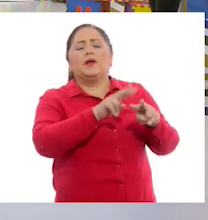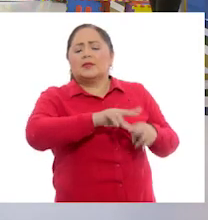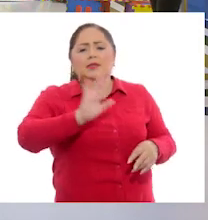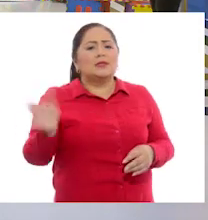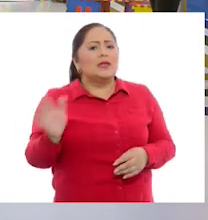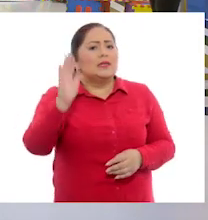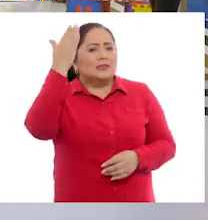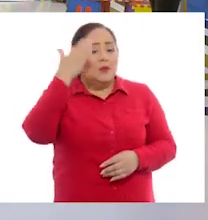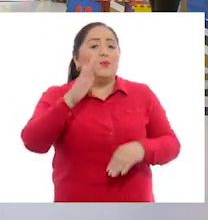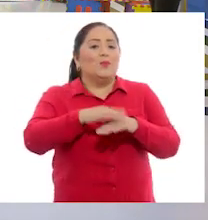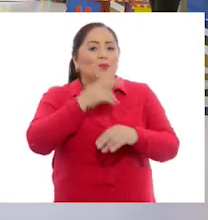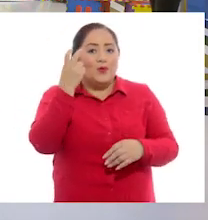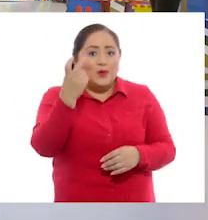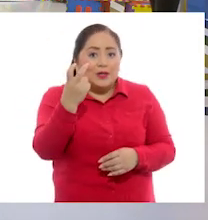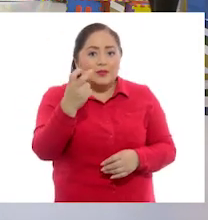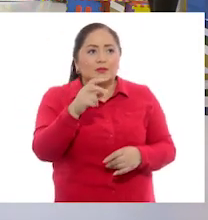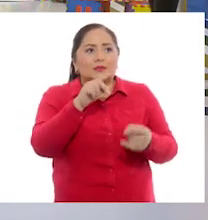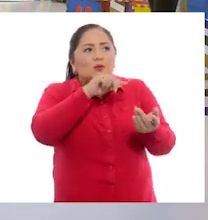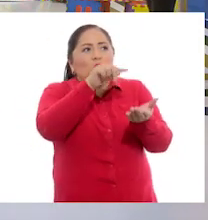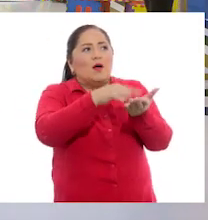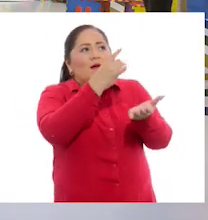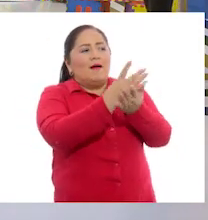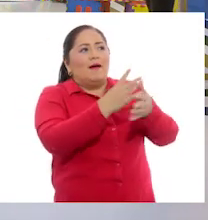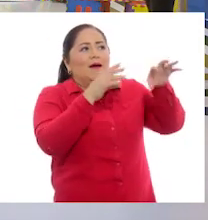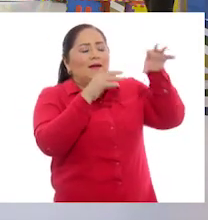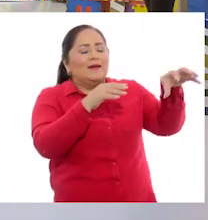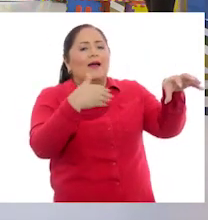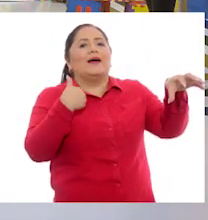que ir. Por eso son de referencia.